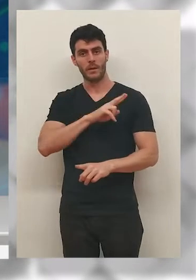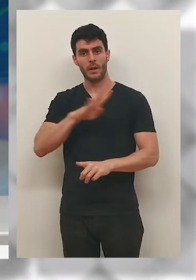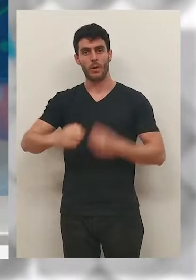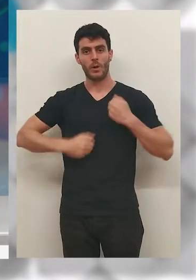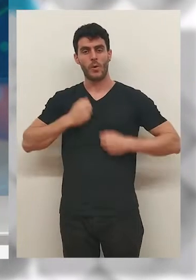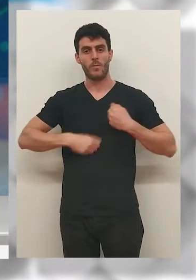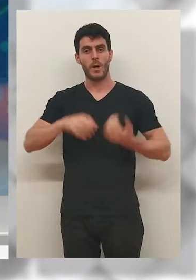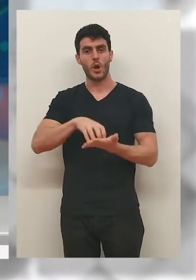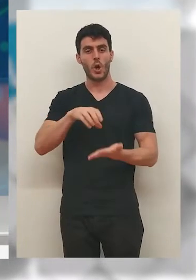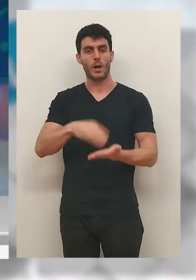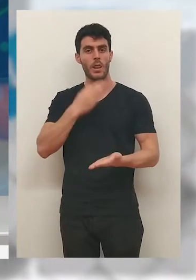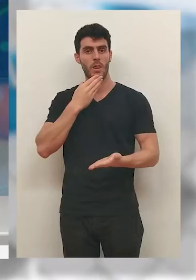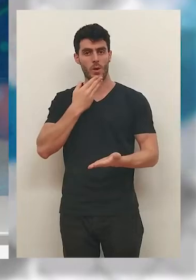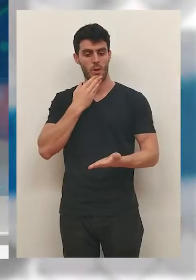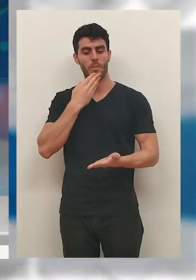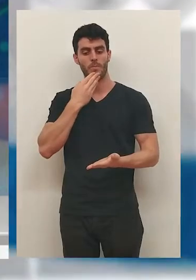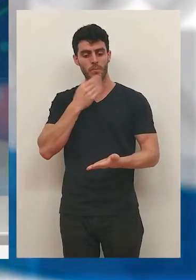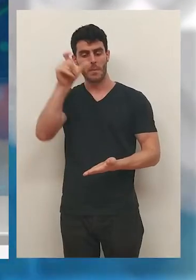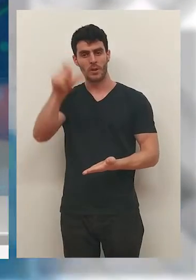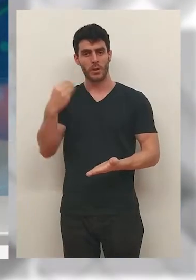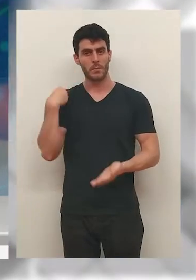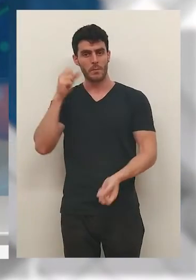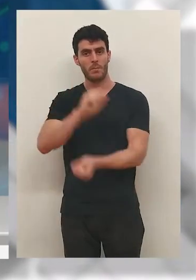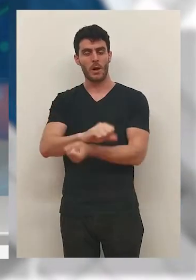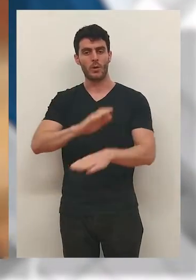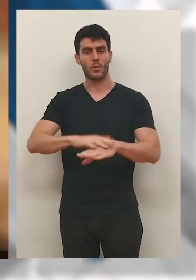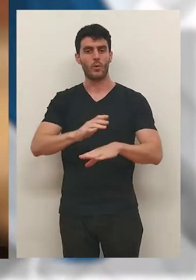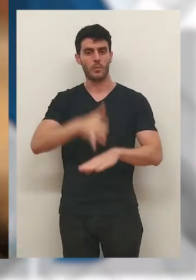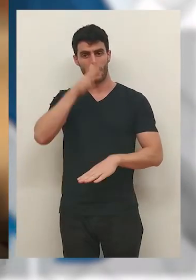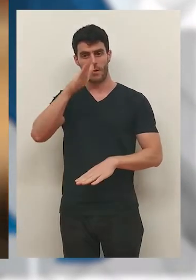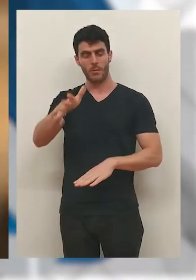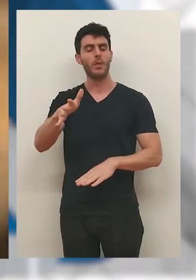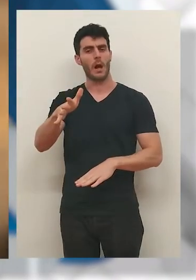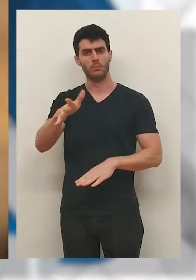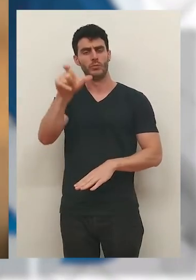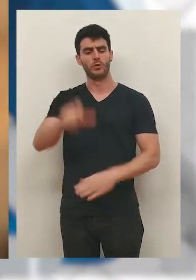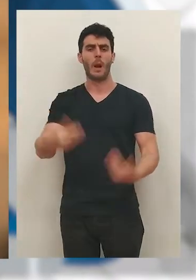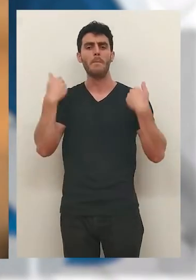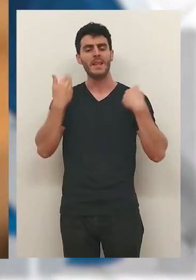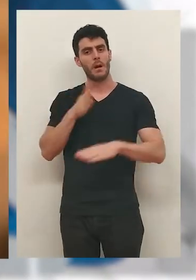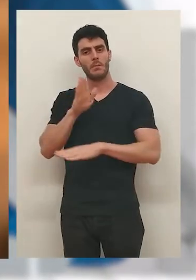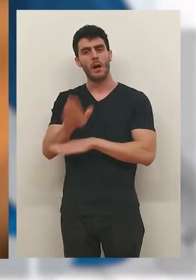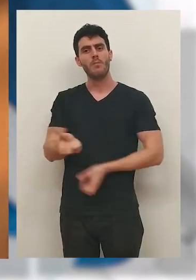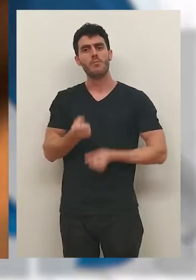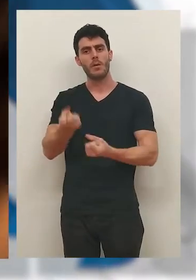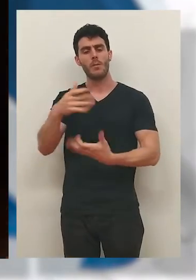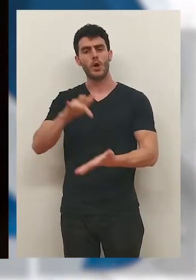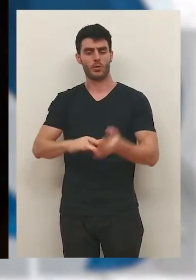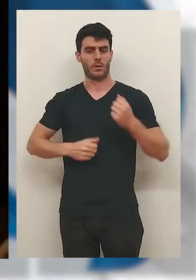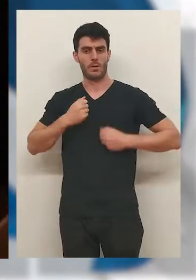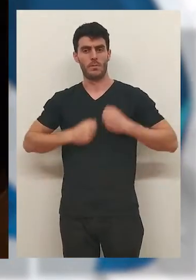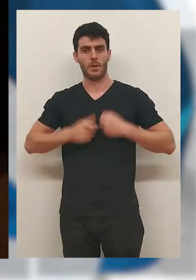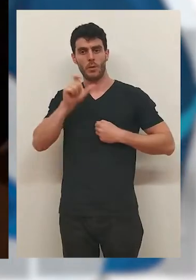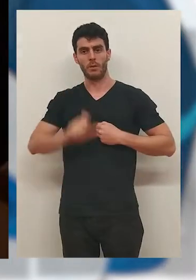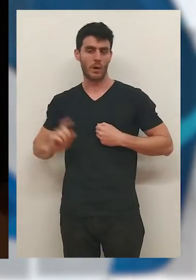sexual a una mujer de 24 en los baños de un local de ocio. El arresto de este hombre se produjo a raíz de la denuncia presentada por la víctima. Según su